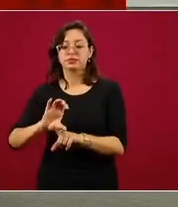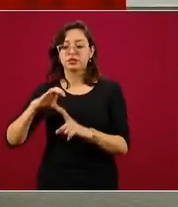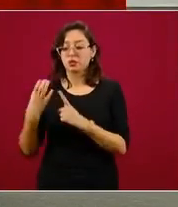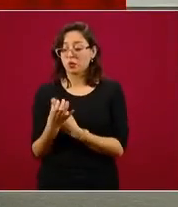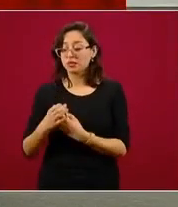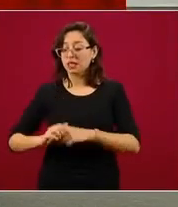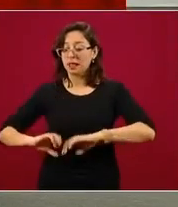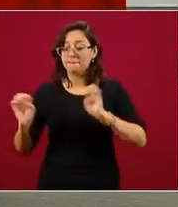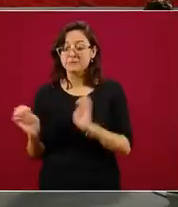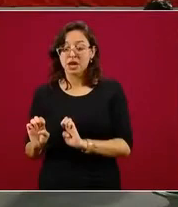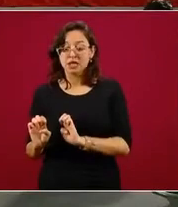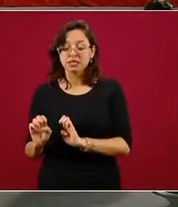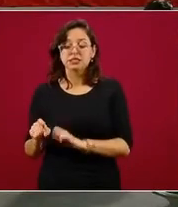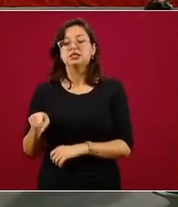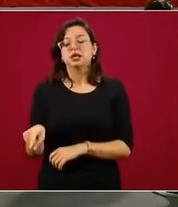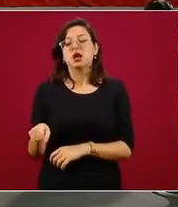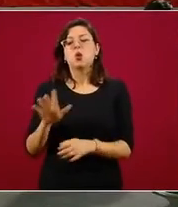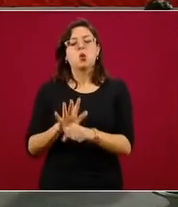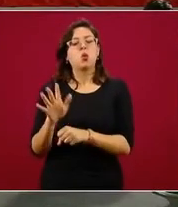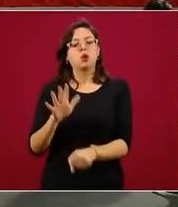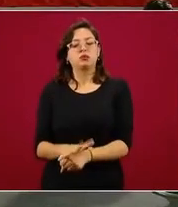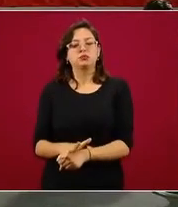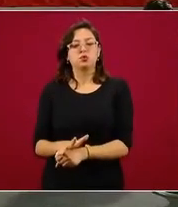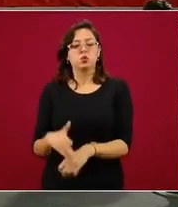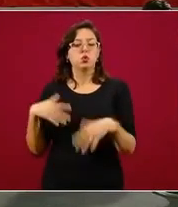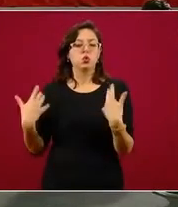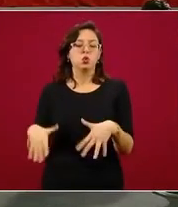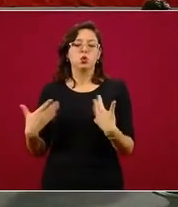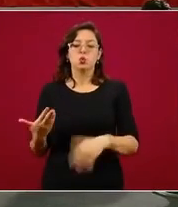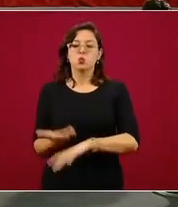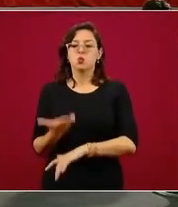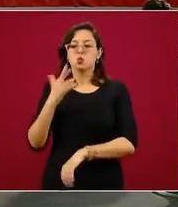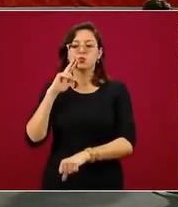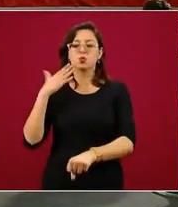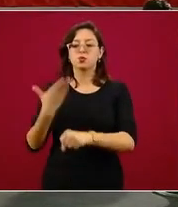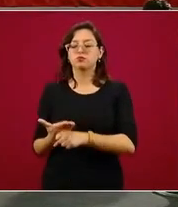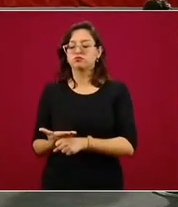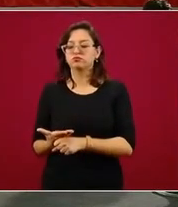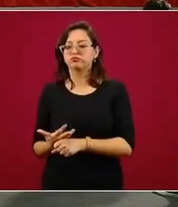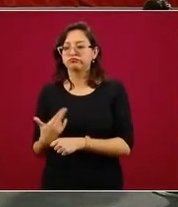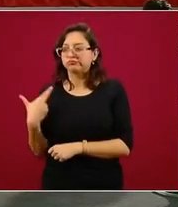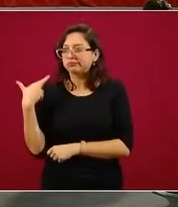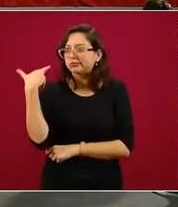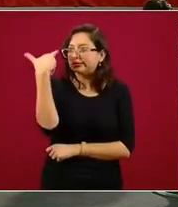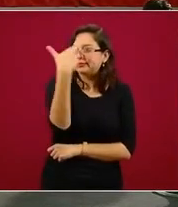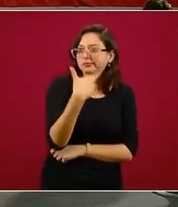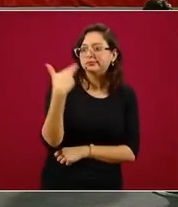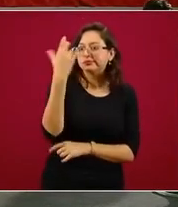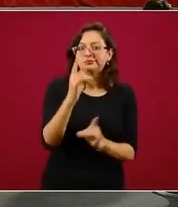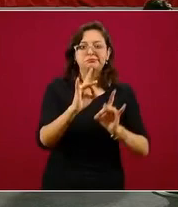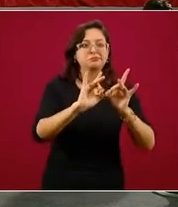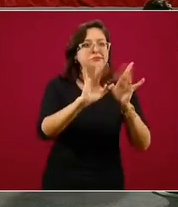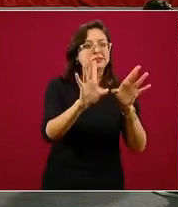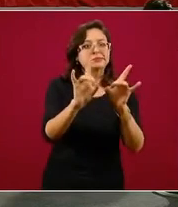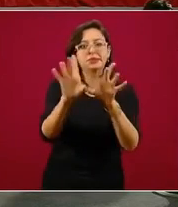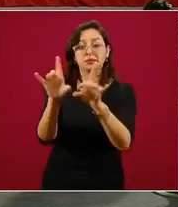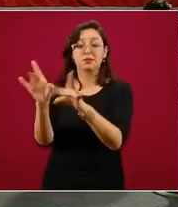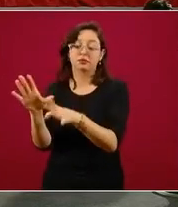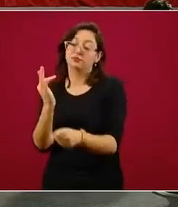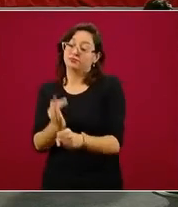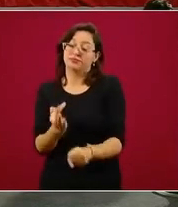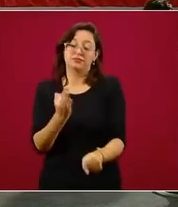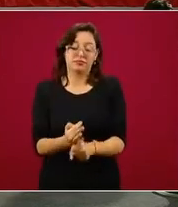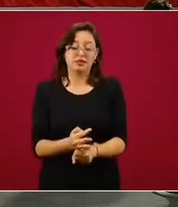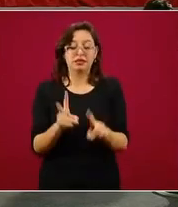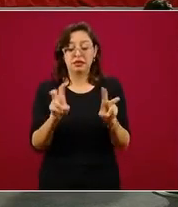emergencias, por su parte, tiene la importante responsabilidad de evaluar las situaciones como esta, precisamente